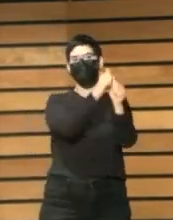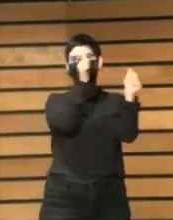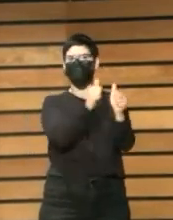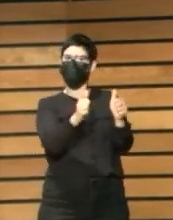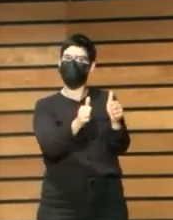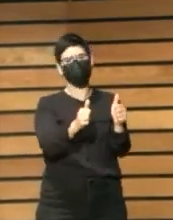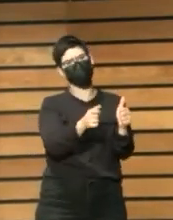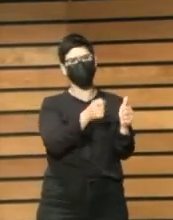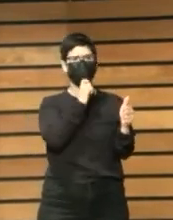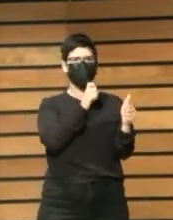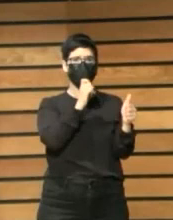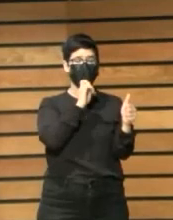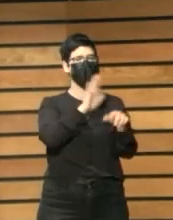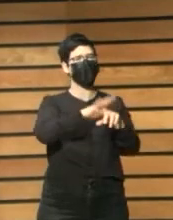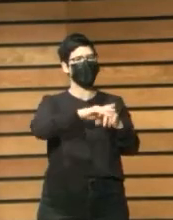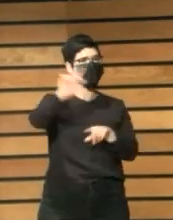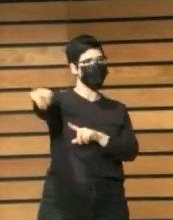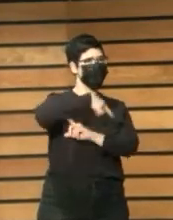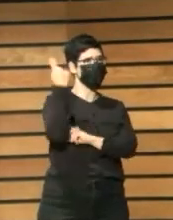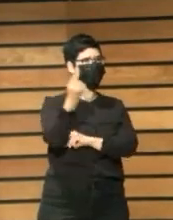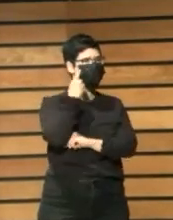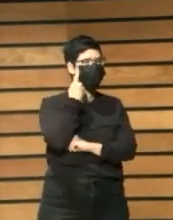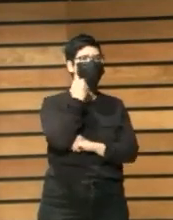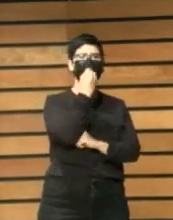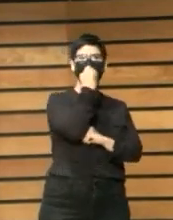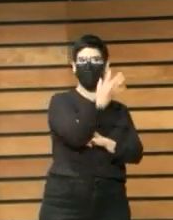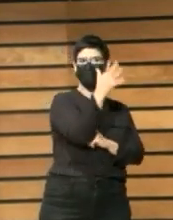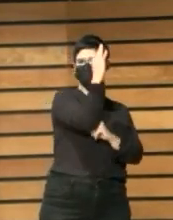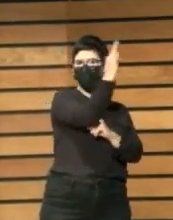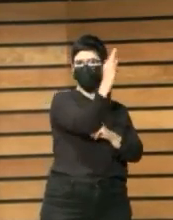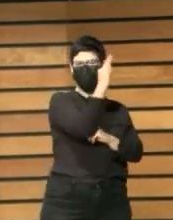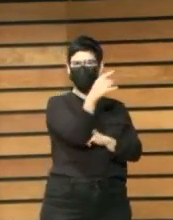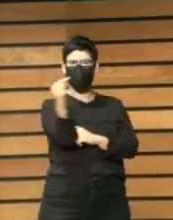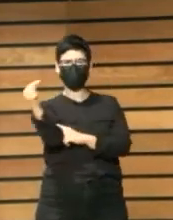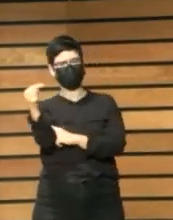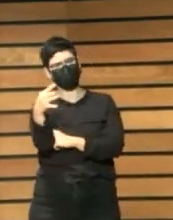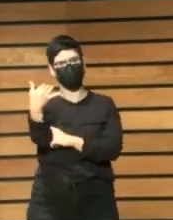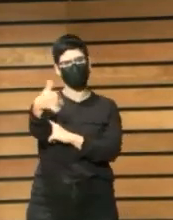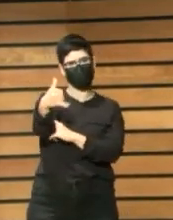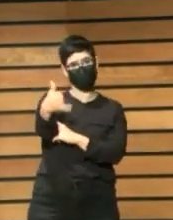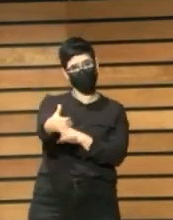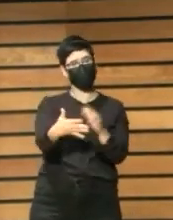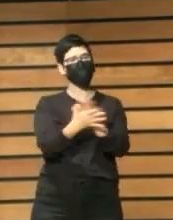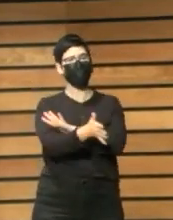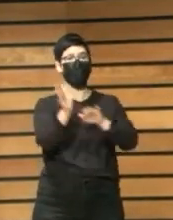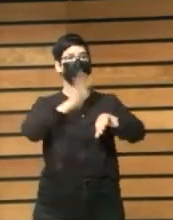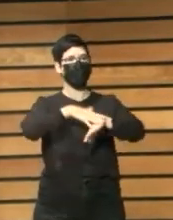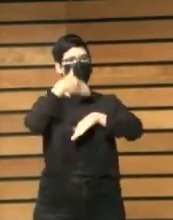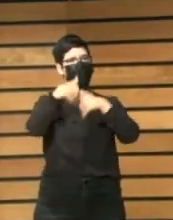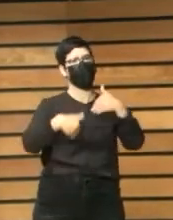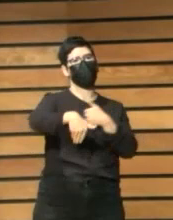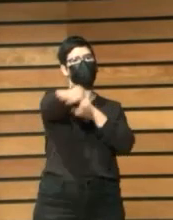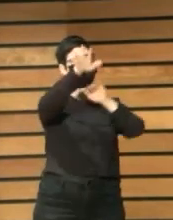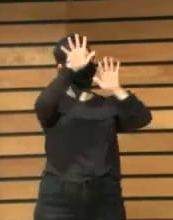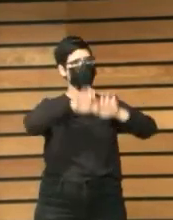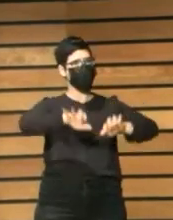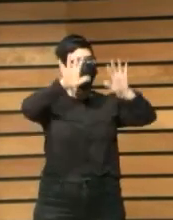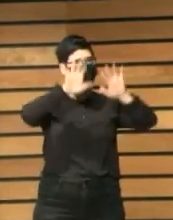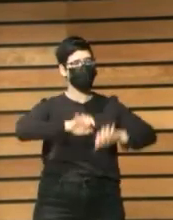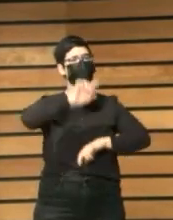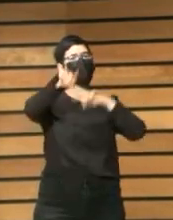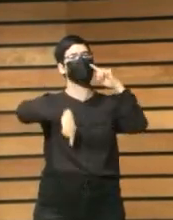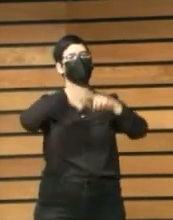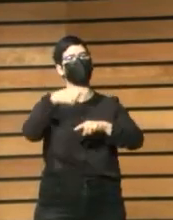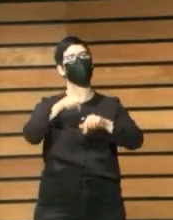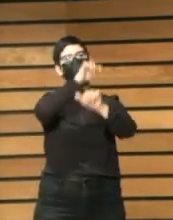las fortalezas y las debilidades de unos y de otros, para aprender y sacar modelos como yo he hecho aquí sobre qué es lo que